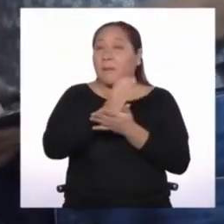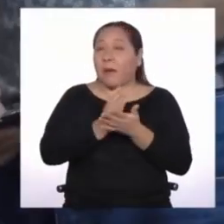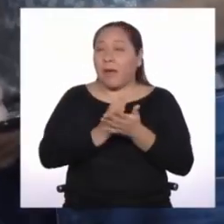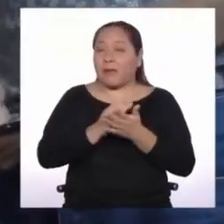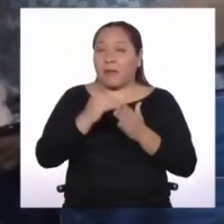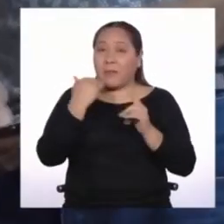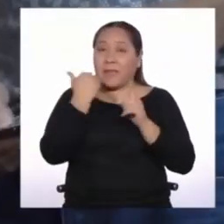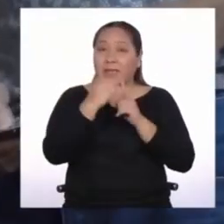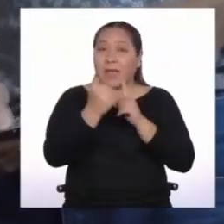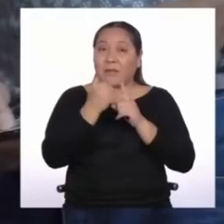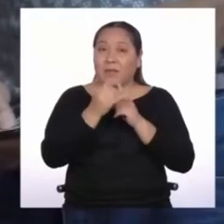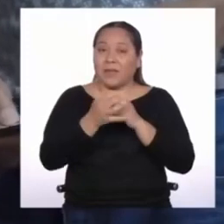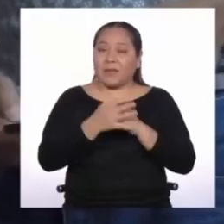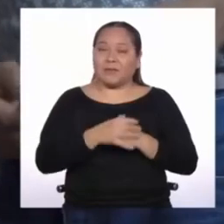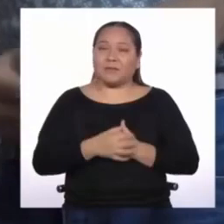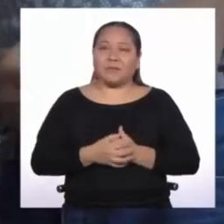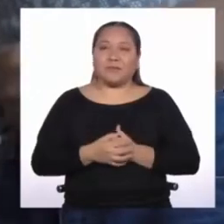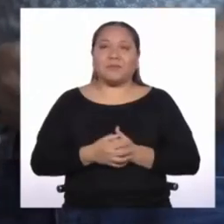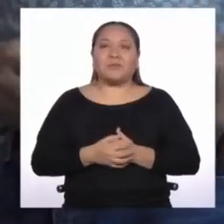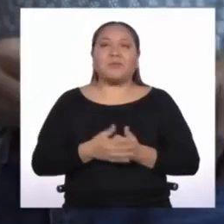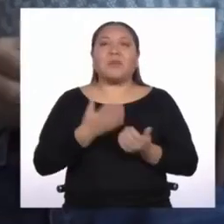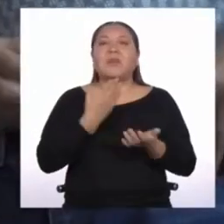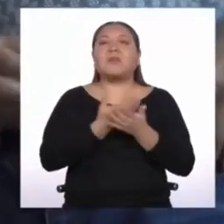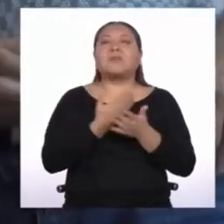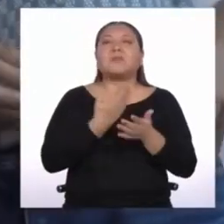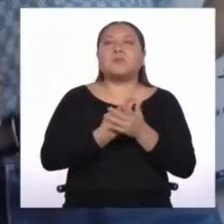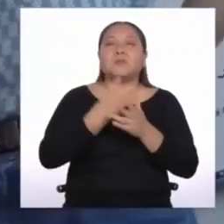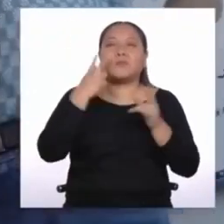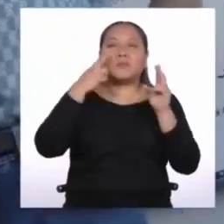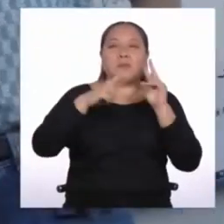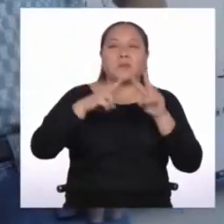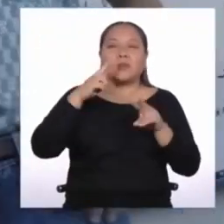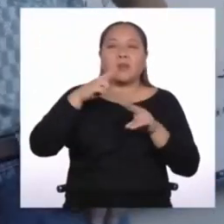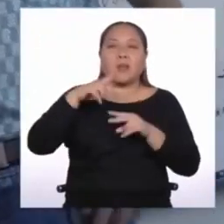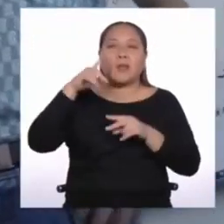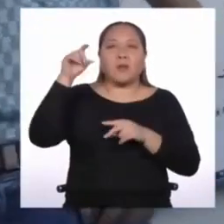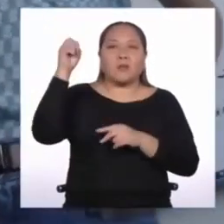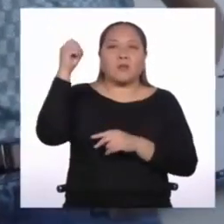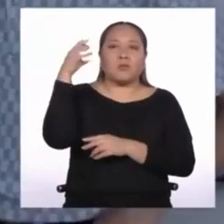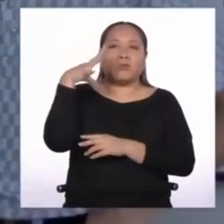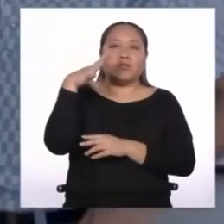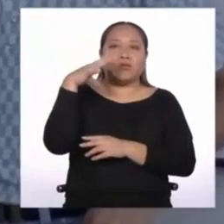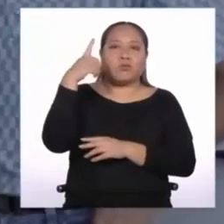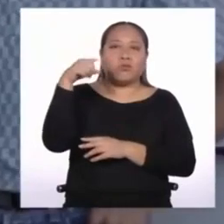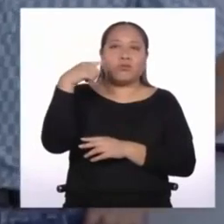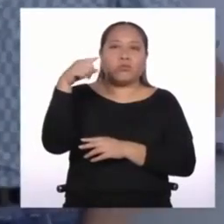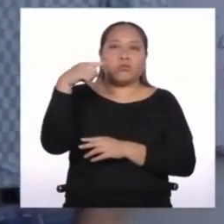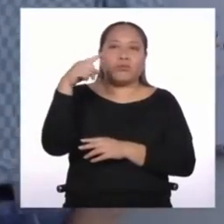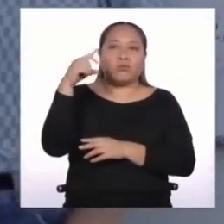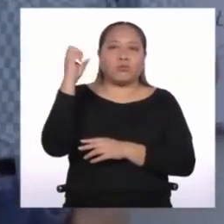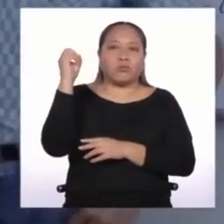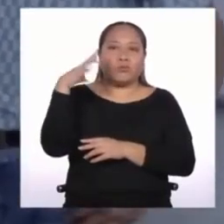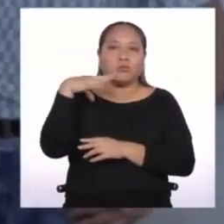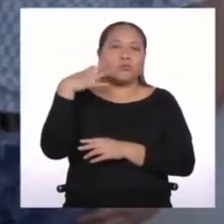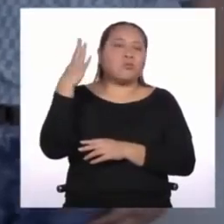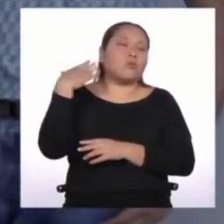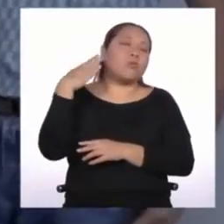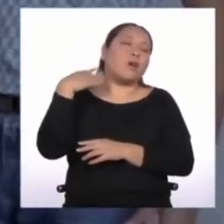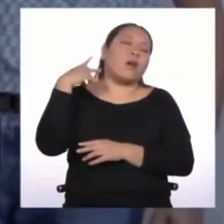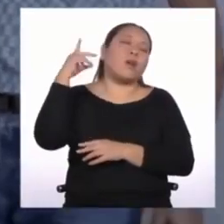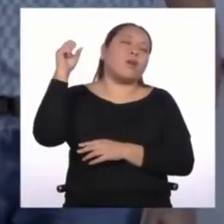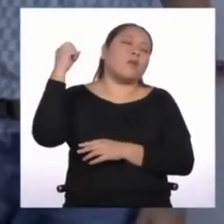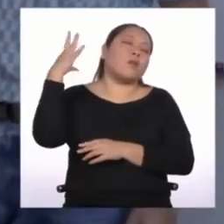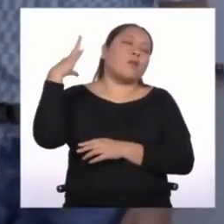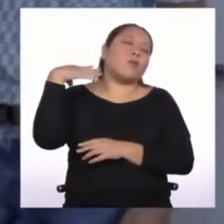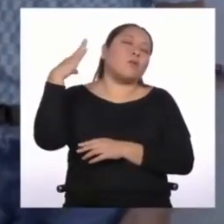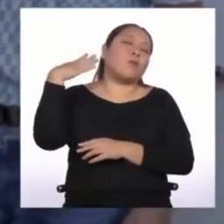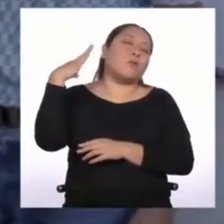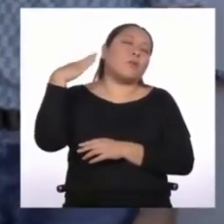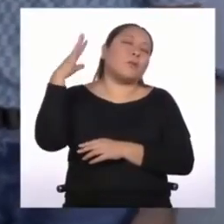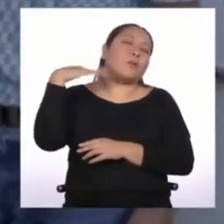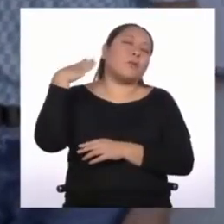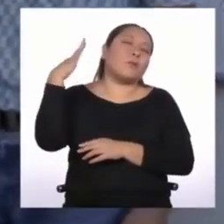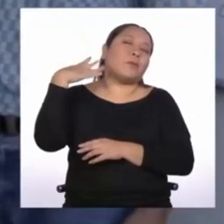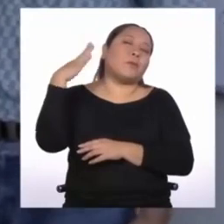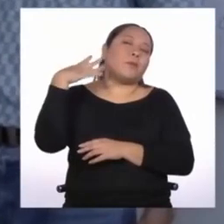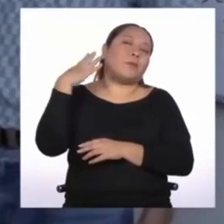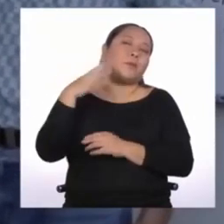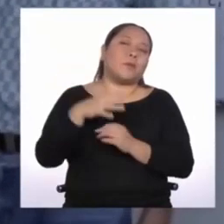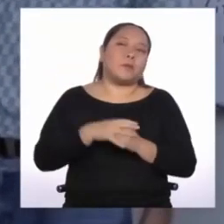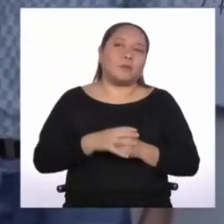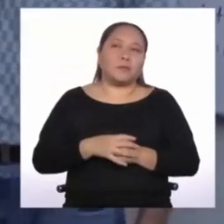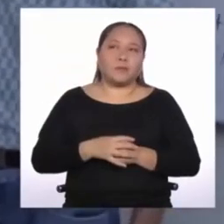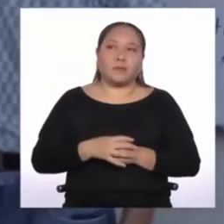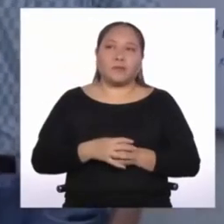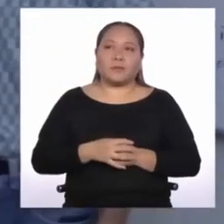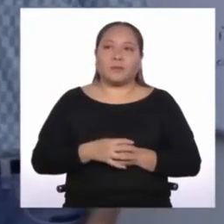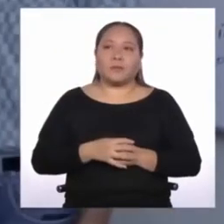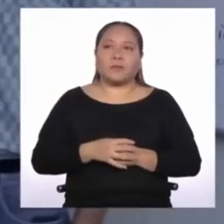funcionan los aparatos que tenemos aquí, que es un ventilador muy pequeño de computadora. Así es, un ventilador de computadora. Está botando aire. Con el